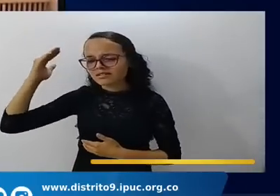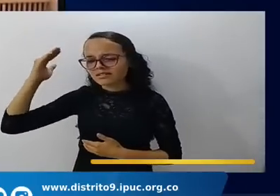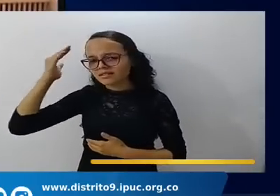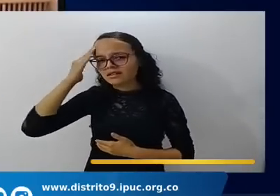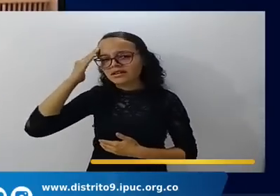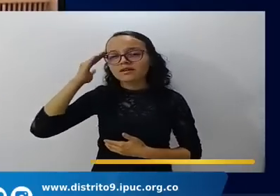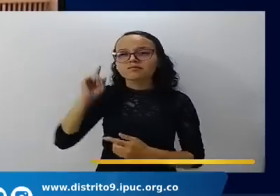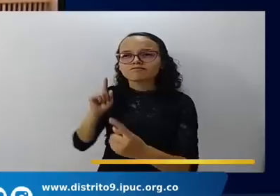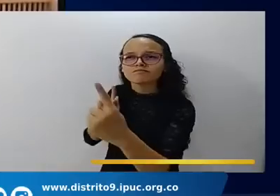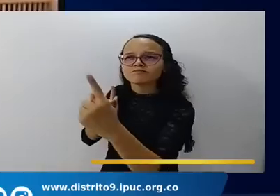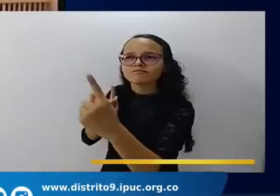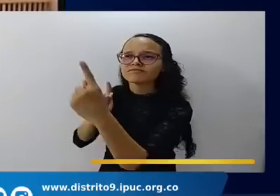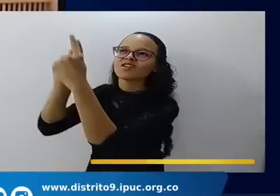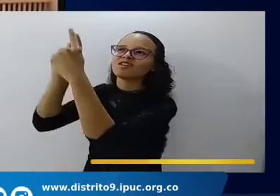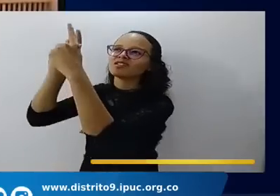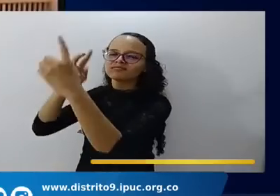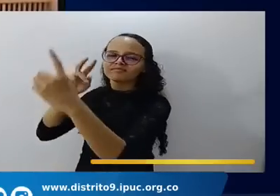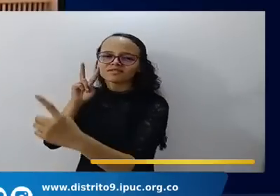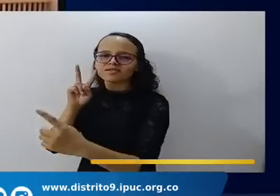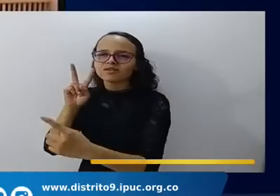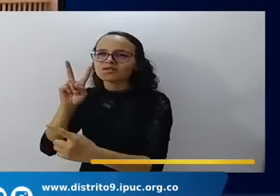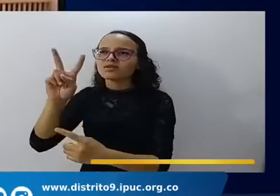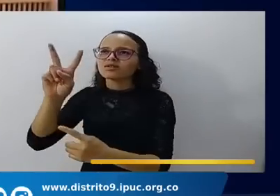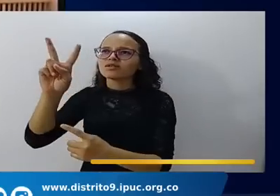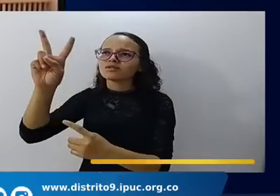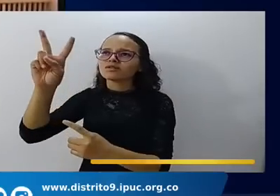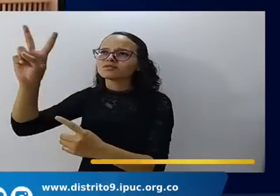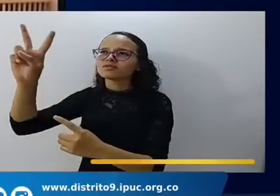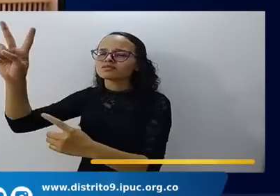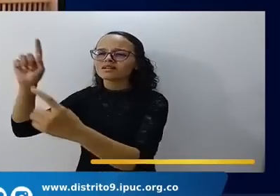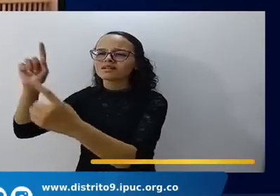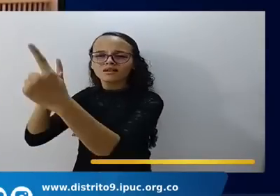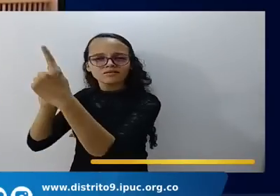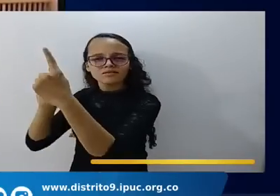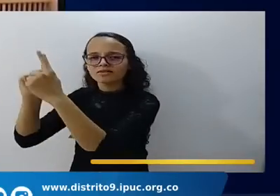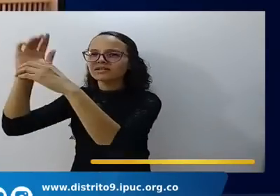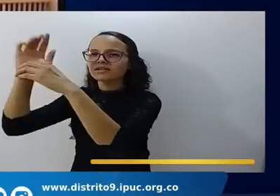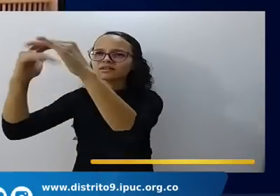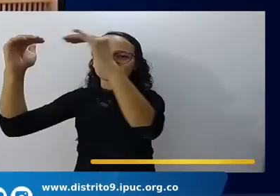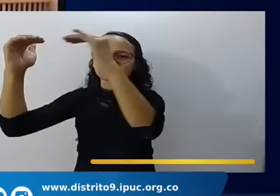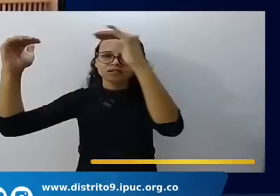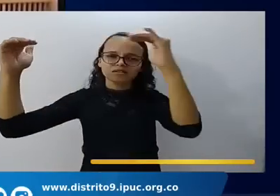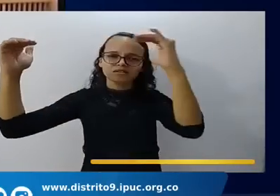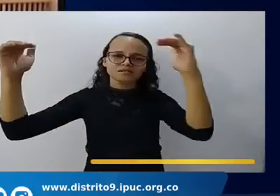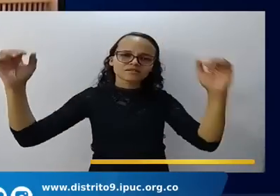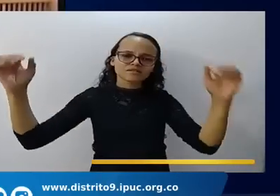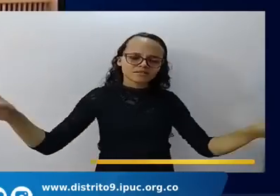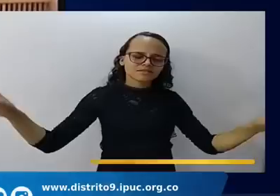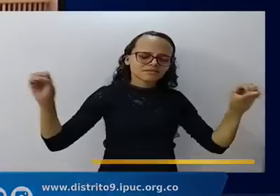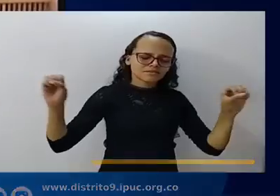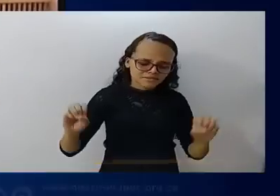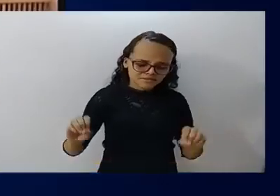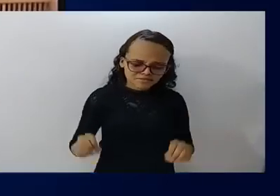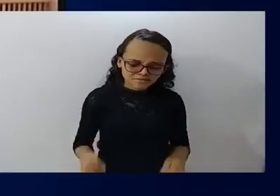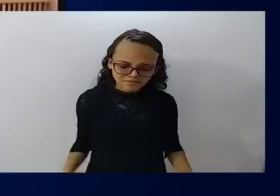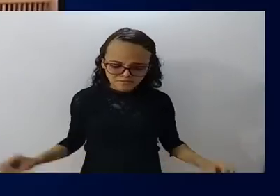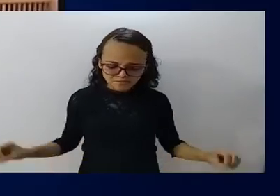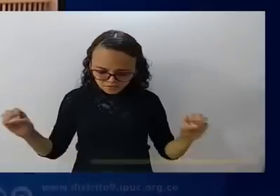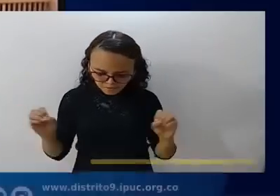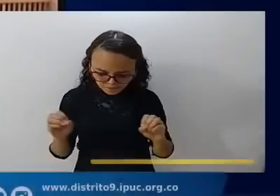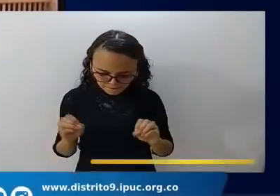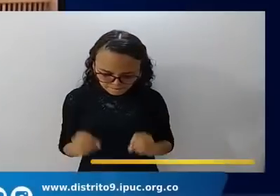pero mi mis ojos te veo por la